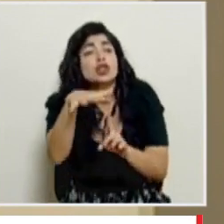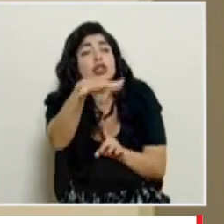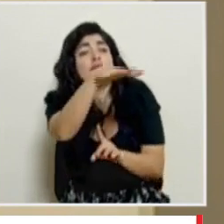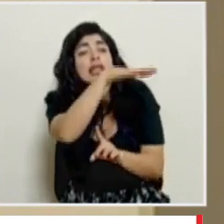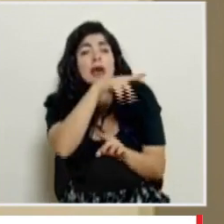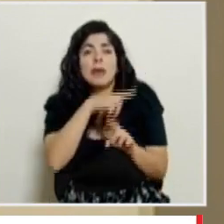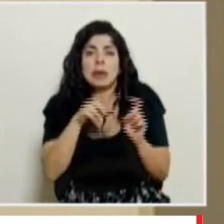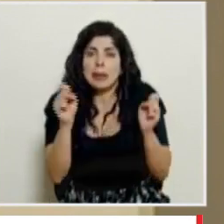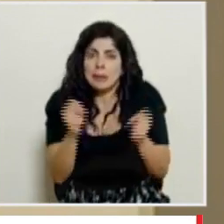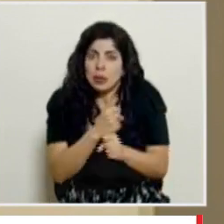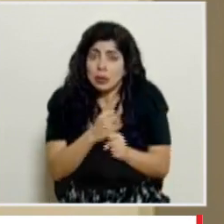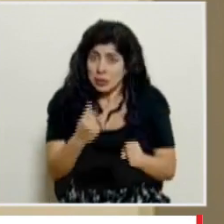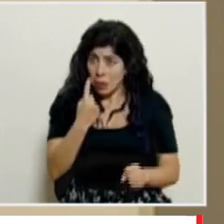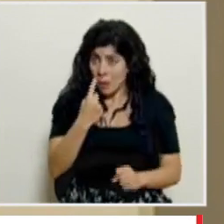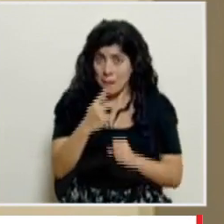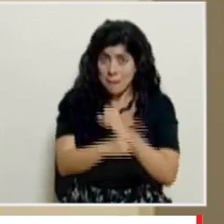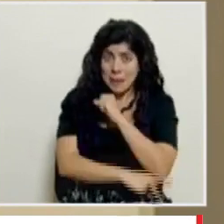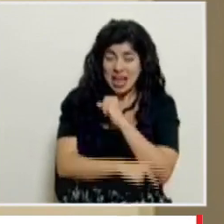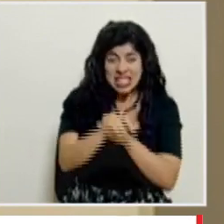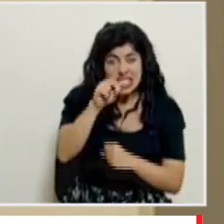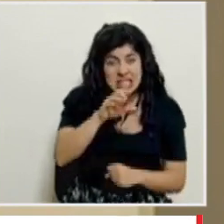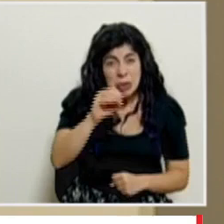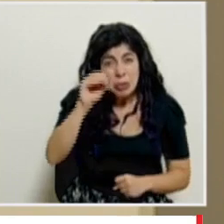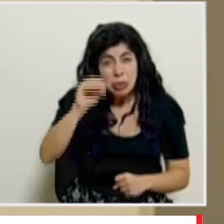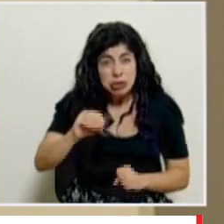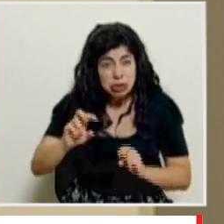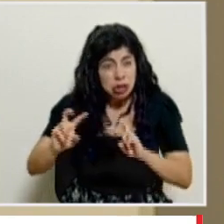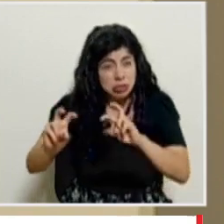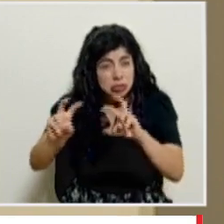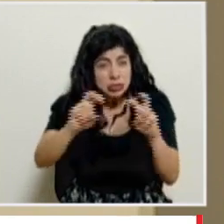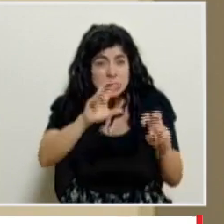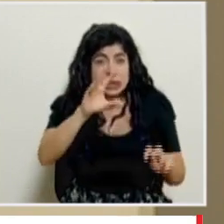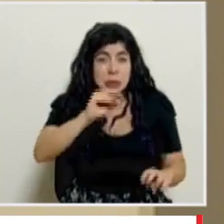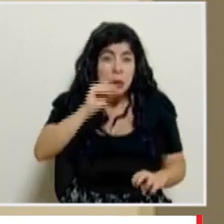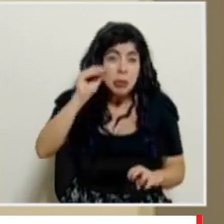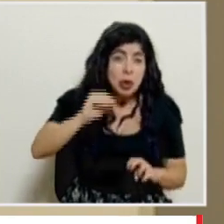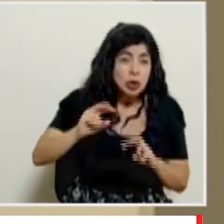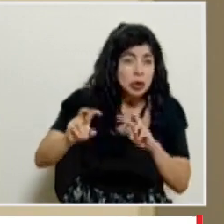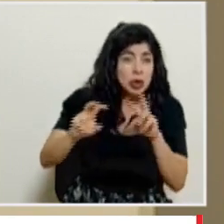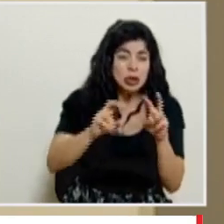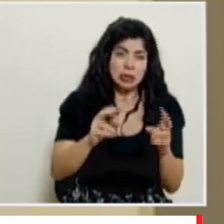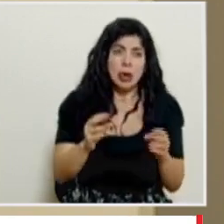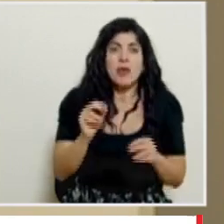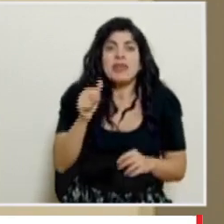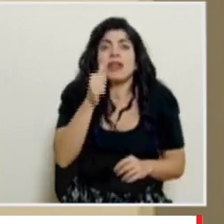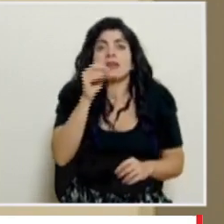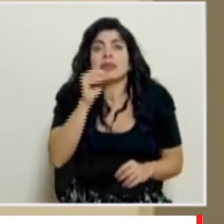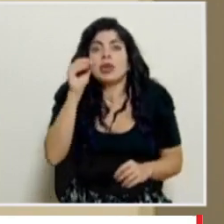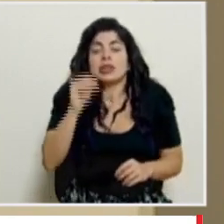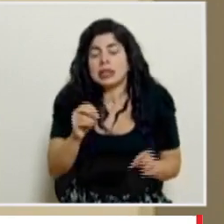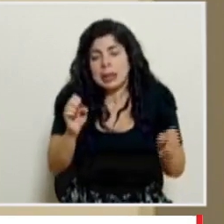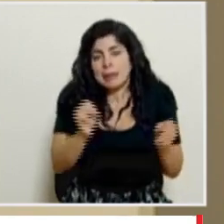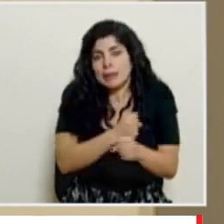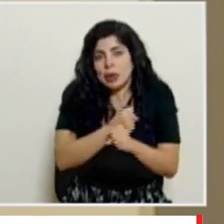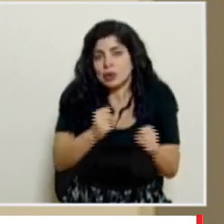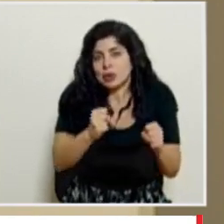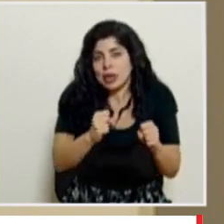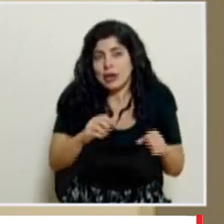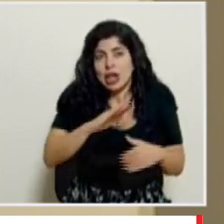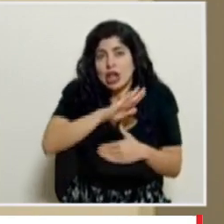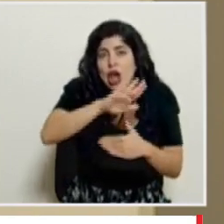porque no se puede en ningún país hacer el 100% ni el 50% ni ni siquiera el 10% de todos los casos